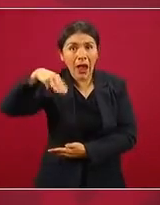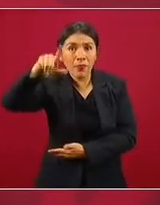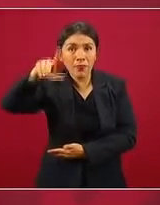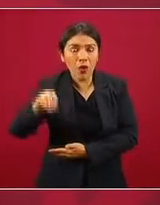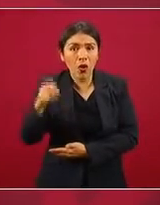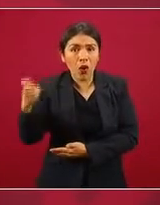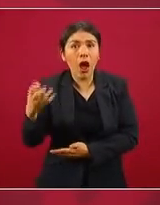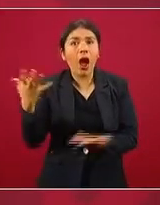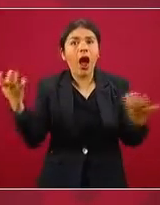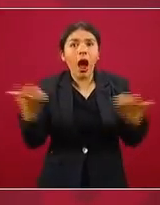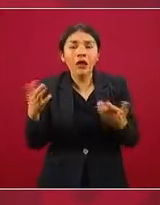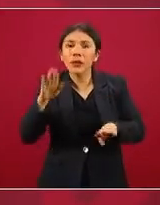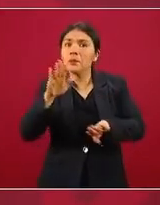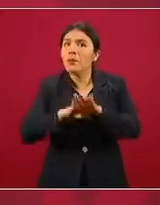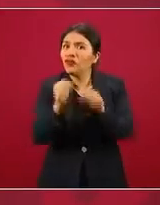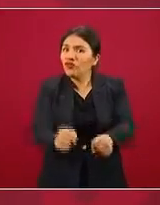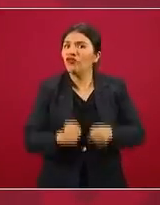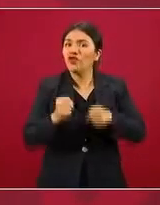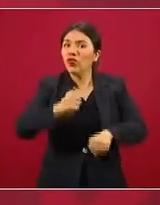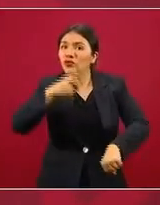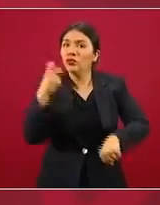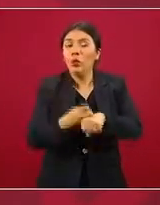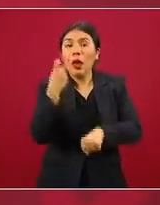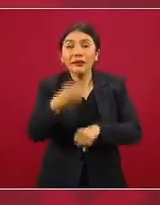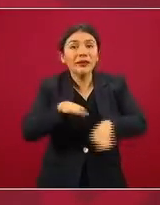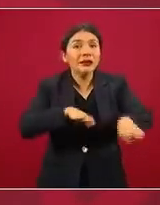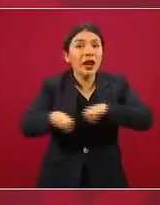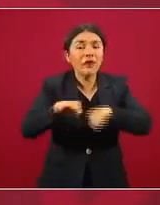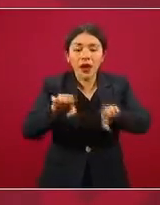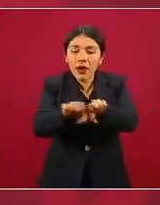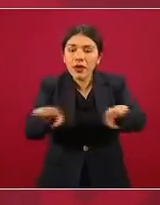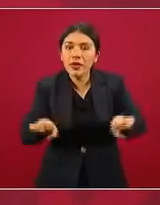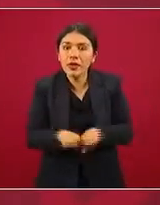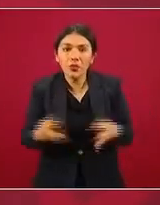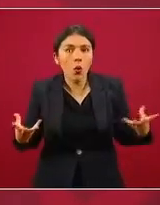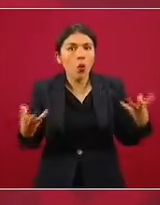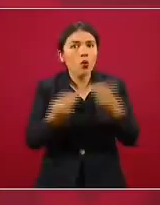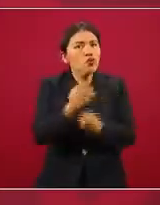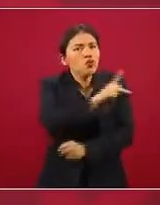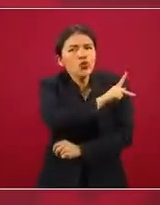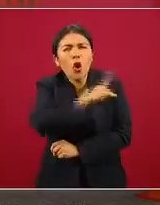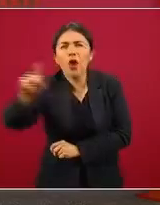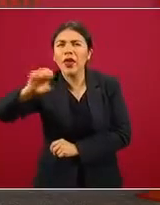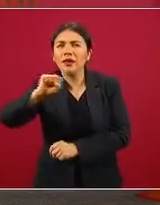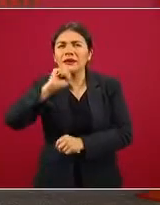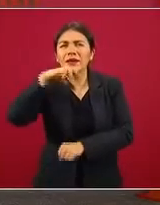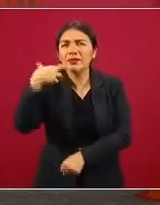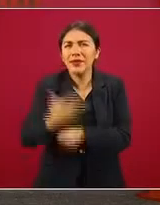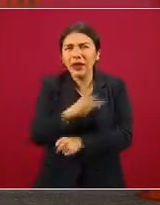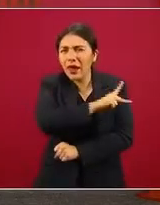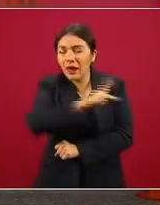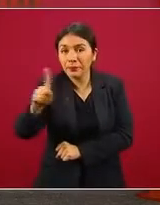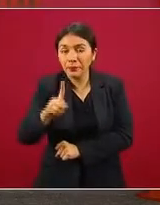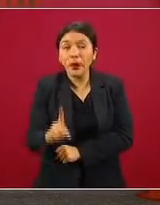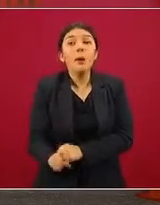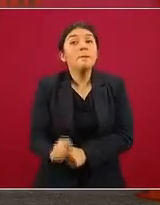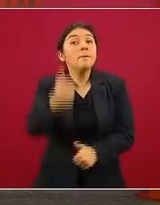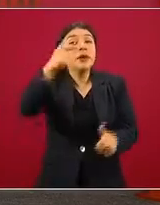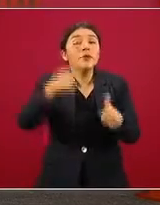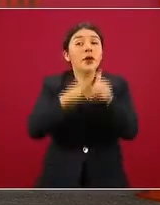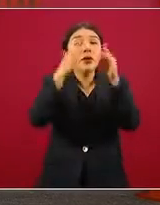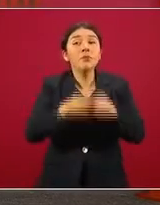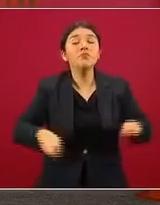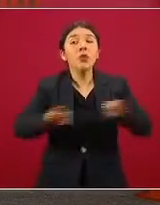López Obrador toma especial fuerza en este trabajo en equipo entre todas las secretarías. Y el principio es